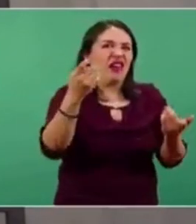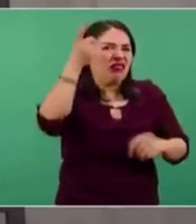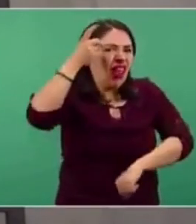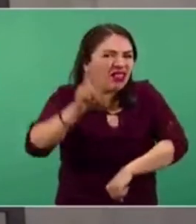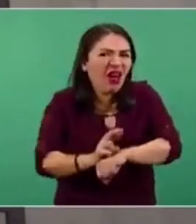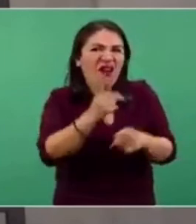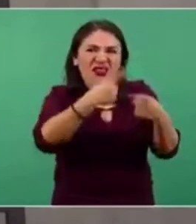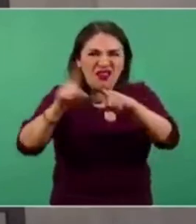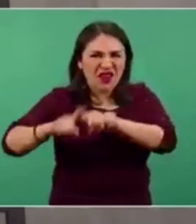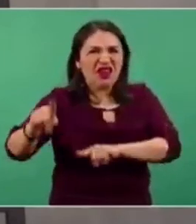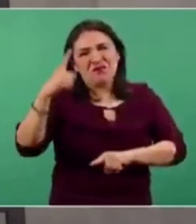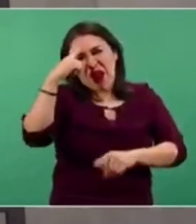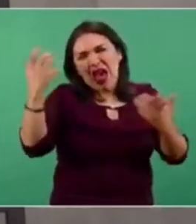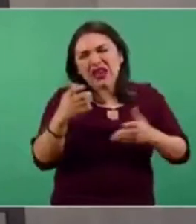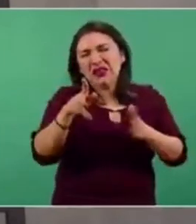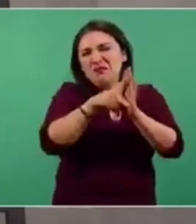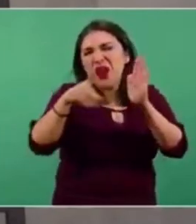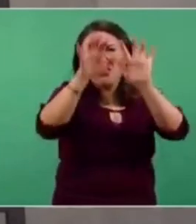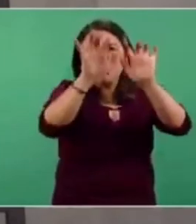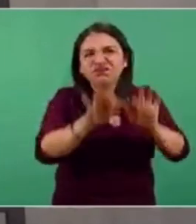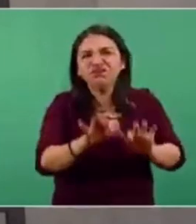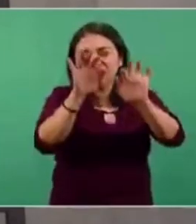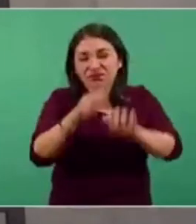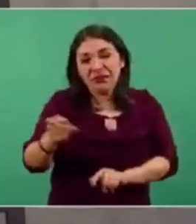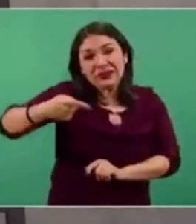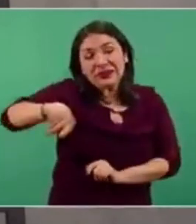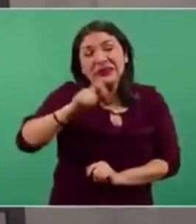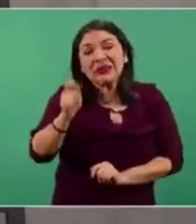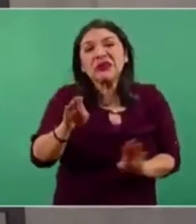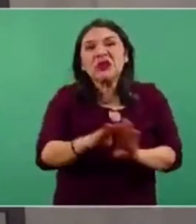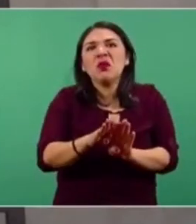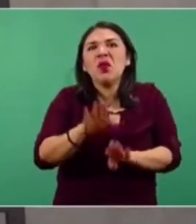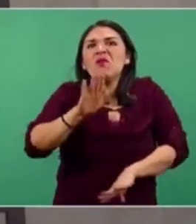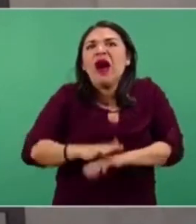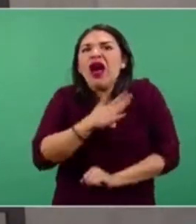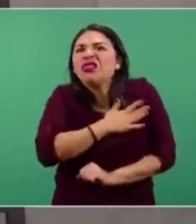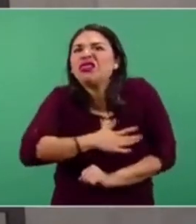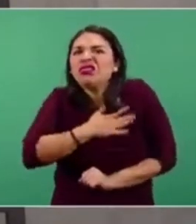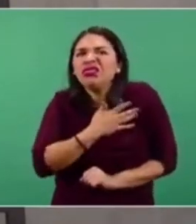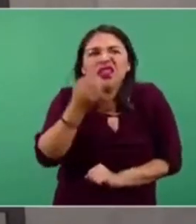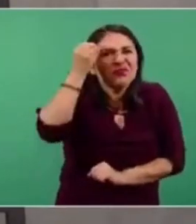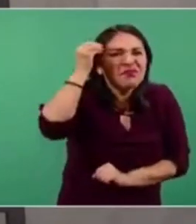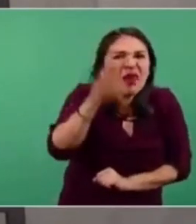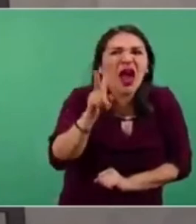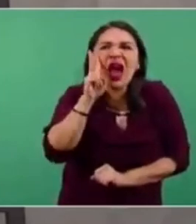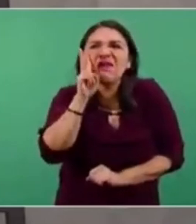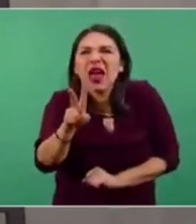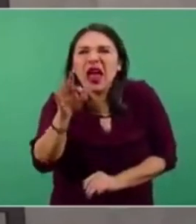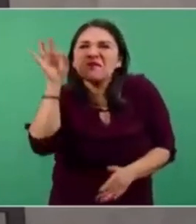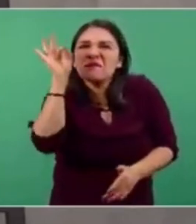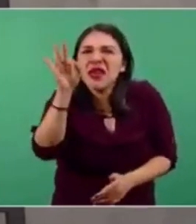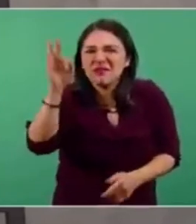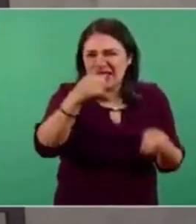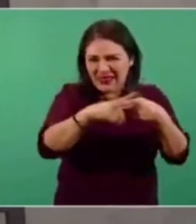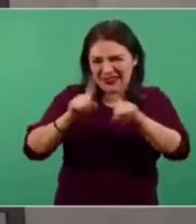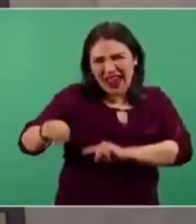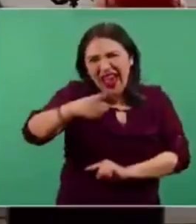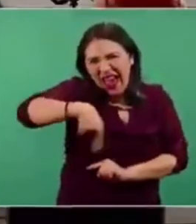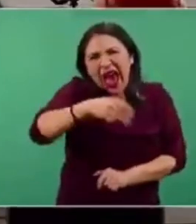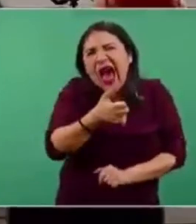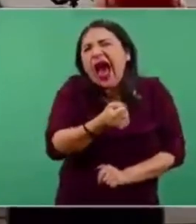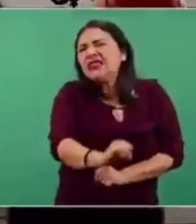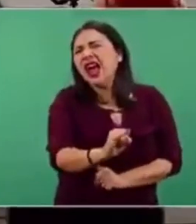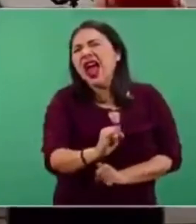los columnistas que viven de esta parte del morbo, de la especulación, de la intriga, y que tienen un nivel